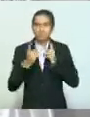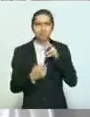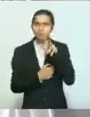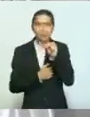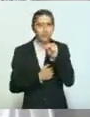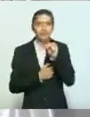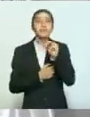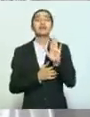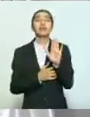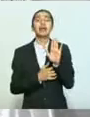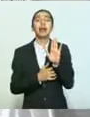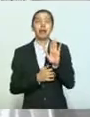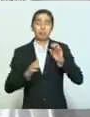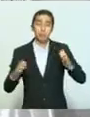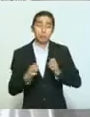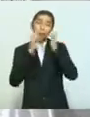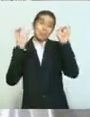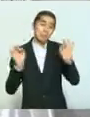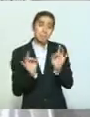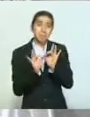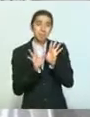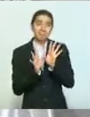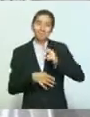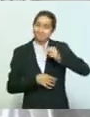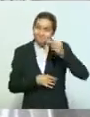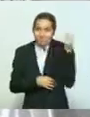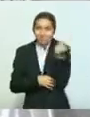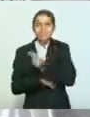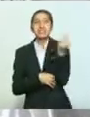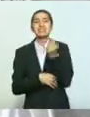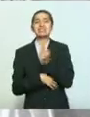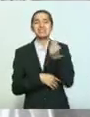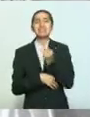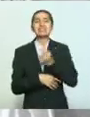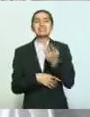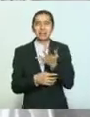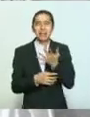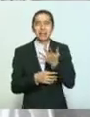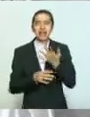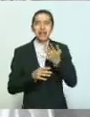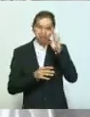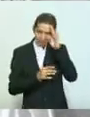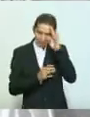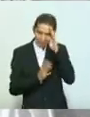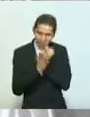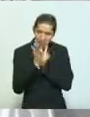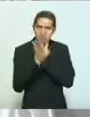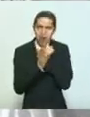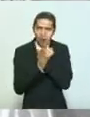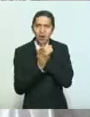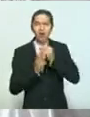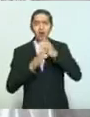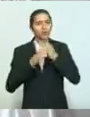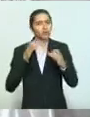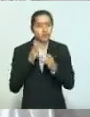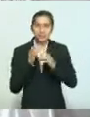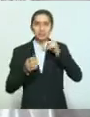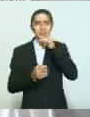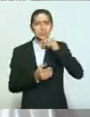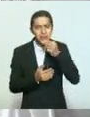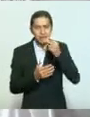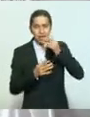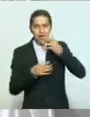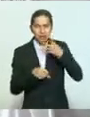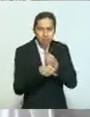una situación extraordinaria requiere tomarse acciones extraordinarias, aún más